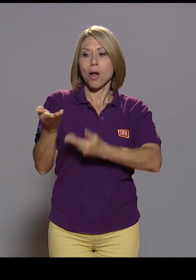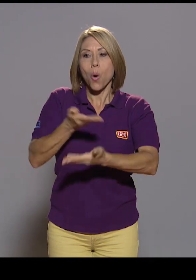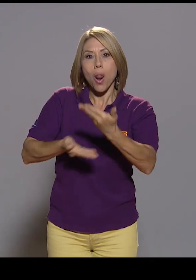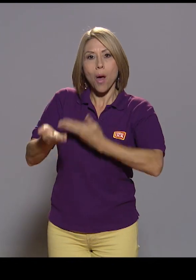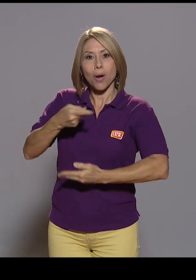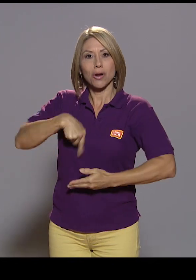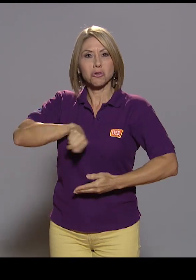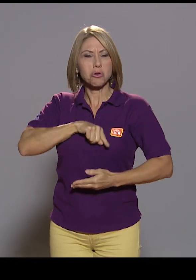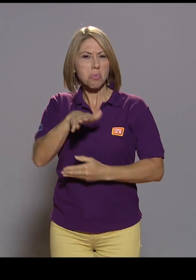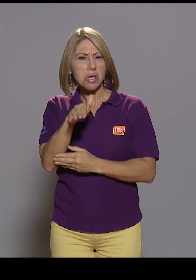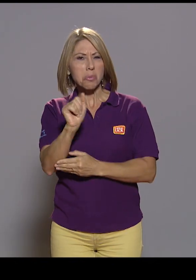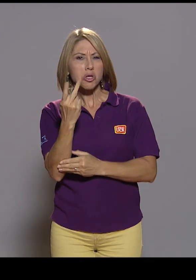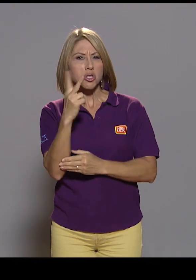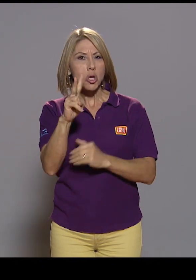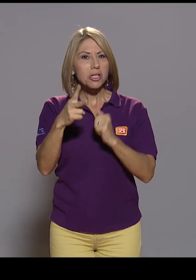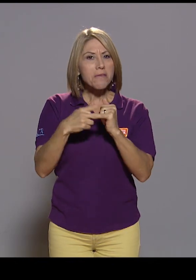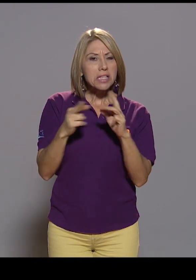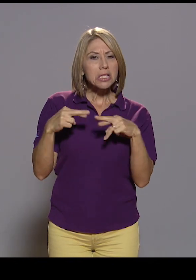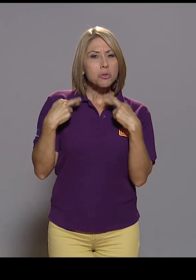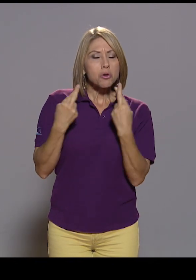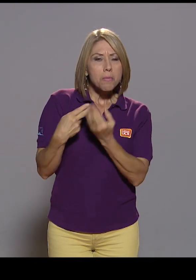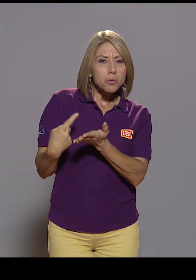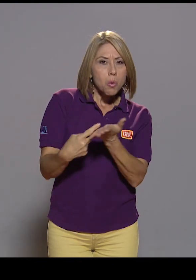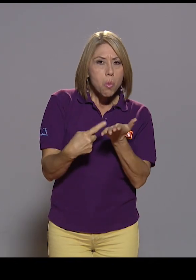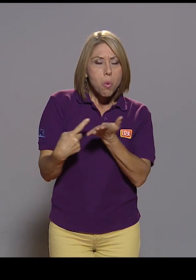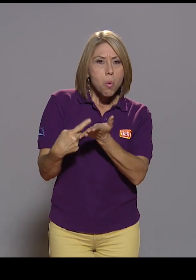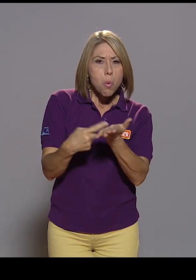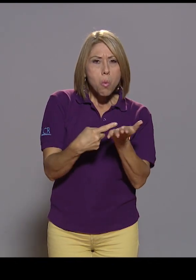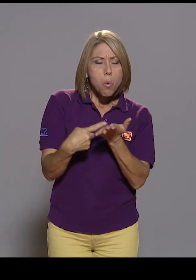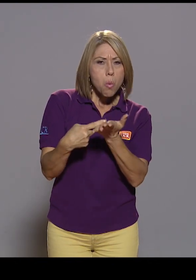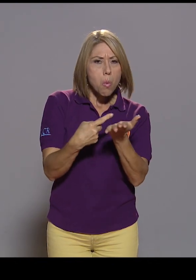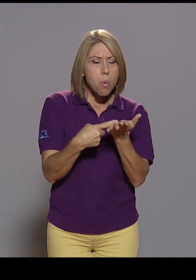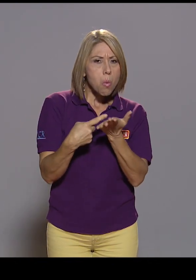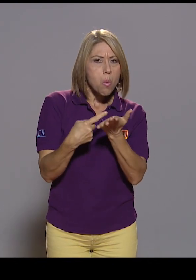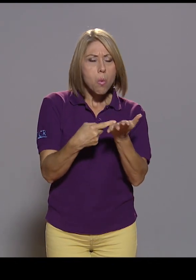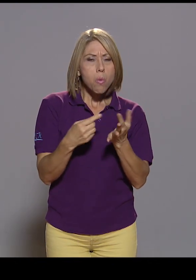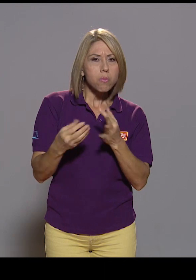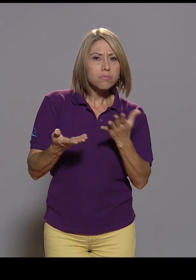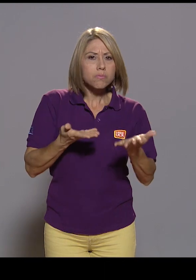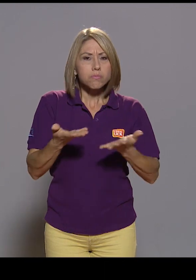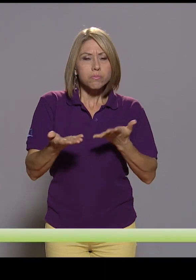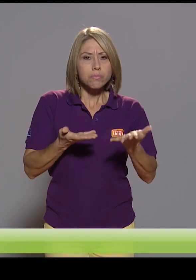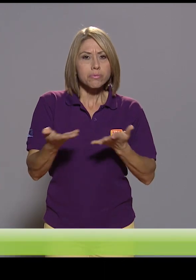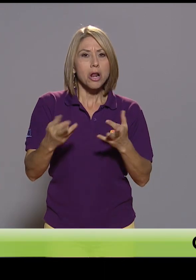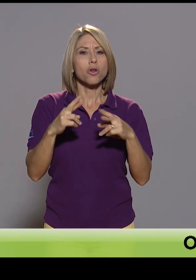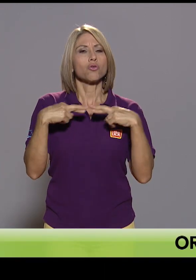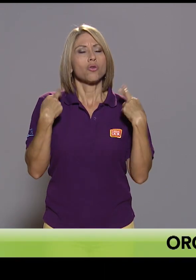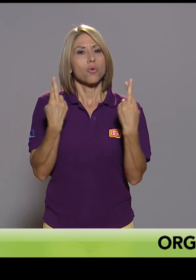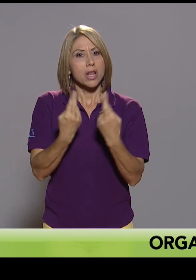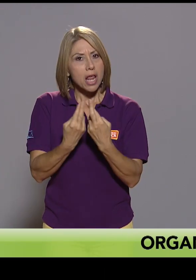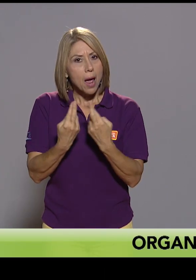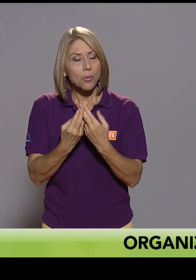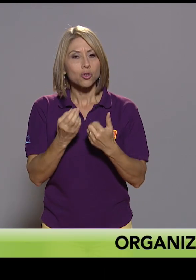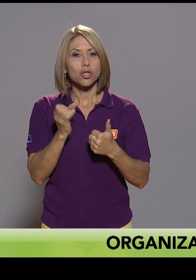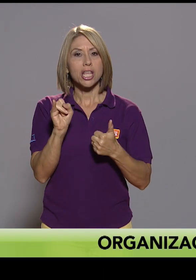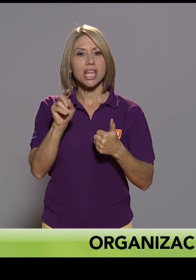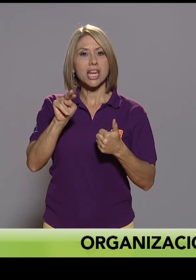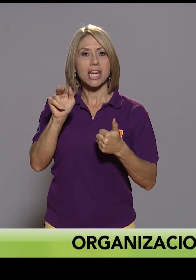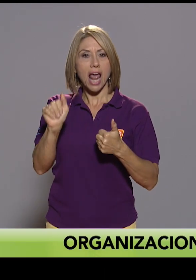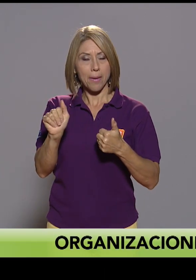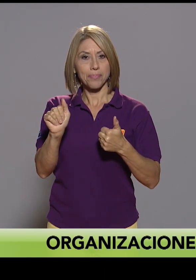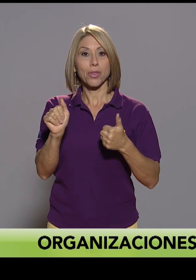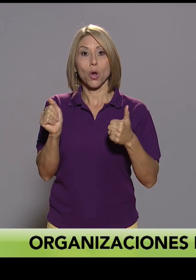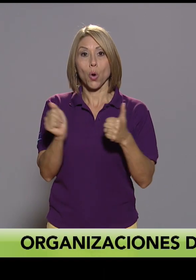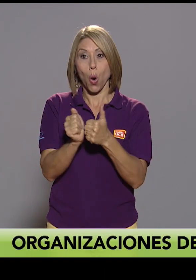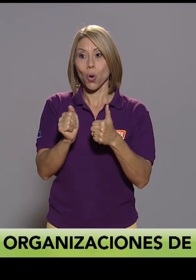de unas 12 sesiones, si no me equivoco, en las que nos reuníamos tanto el INAH